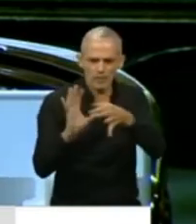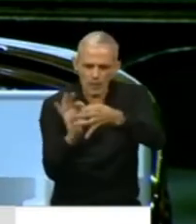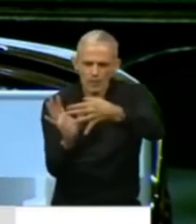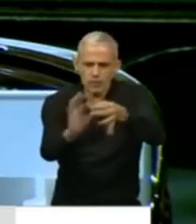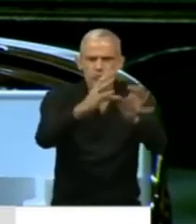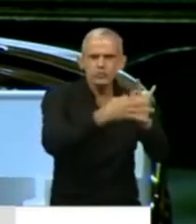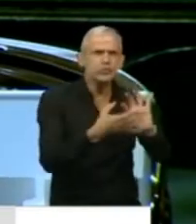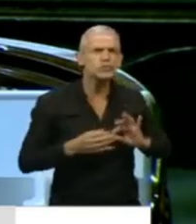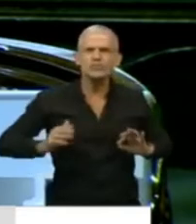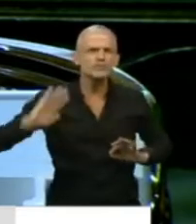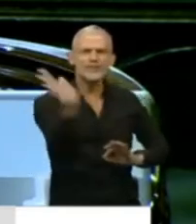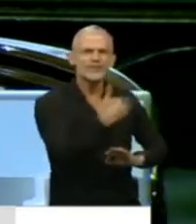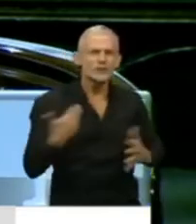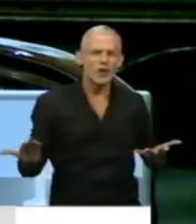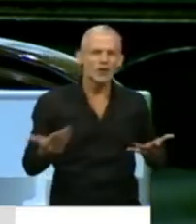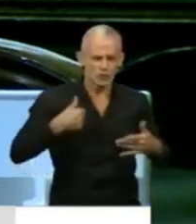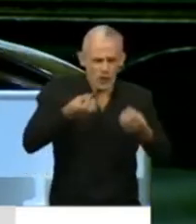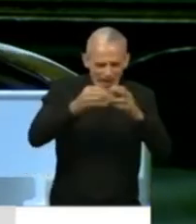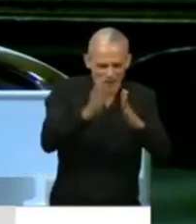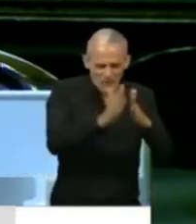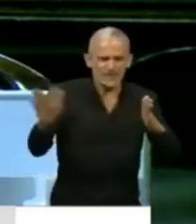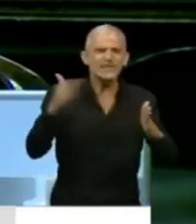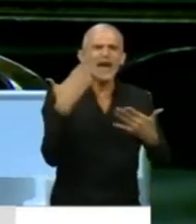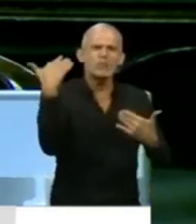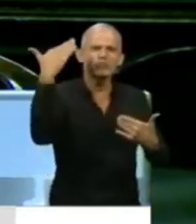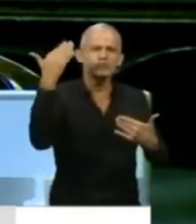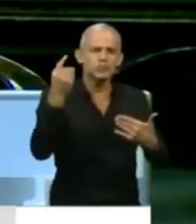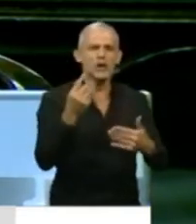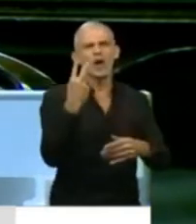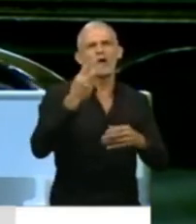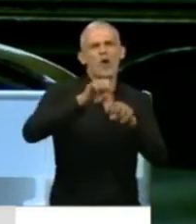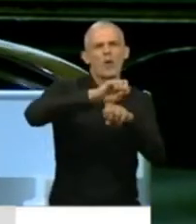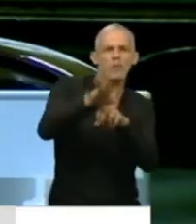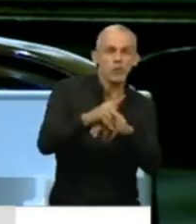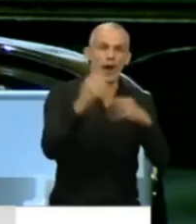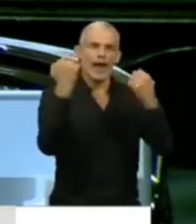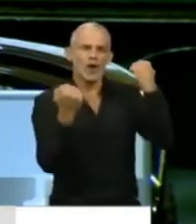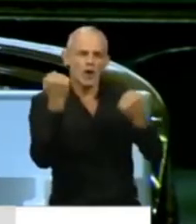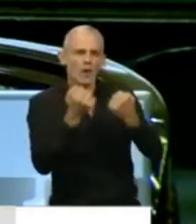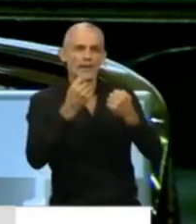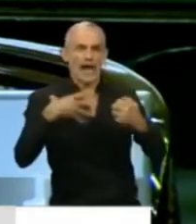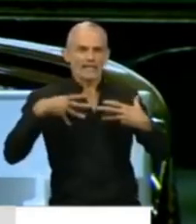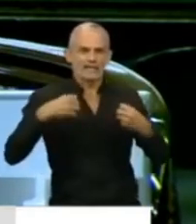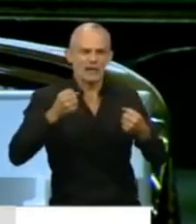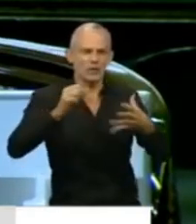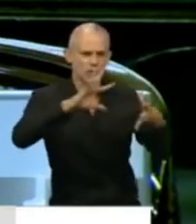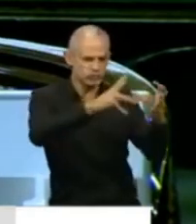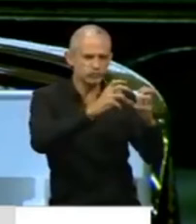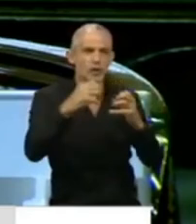adelante. Comencé diciendo que ante la doble pandemia económica y sanitaria en la que estamos,